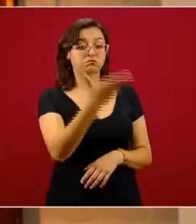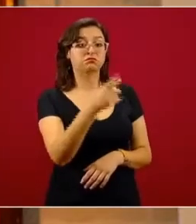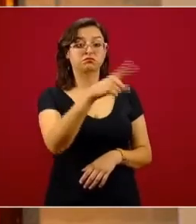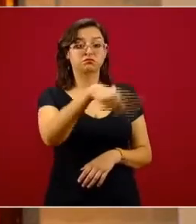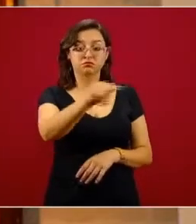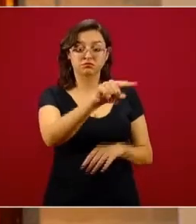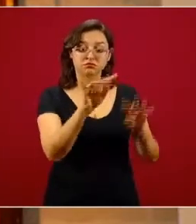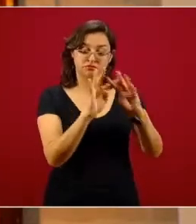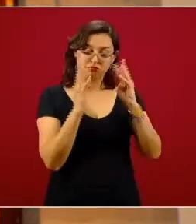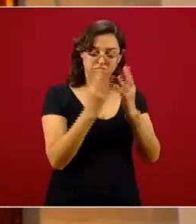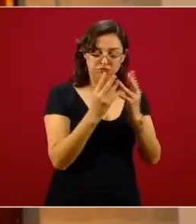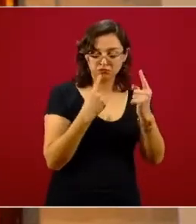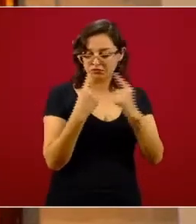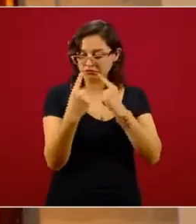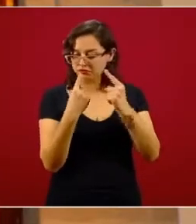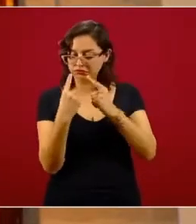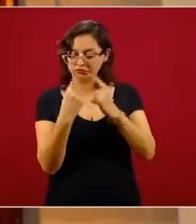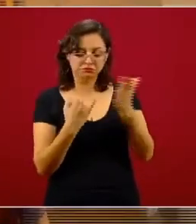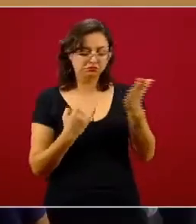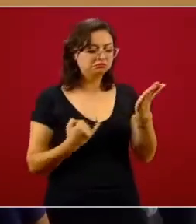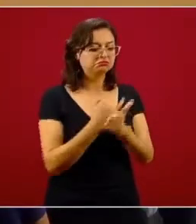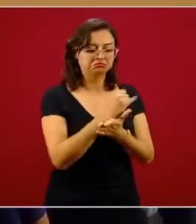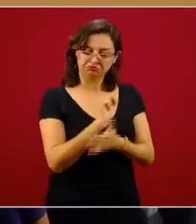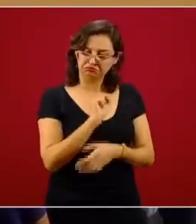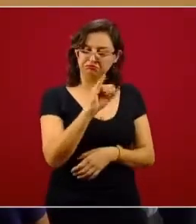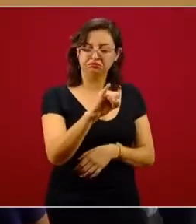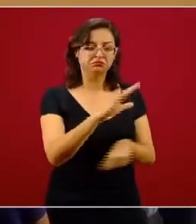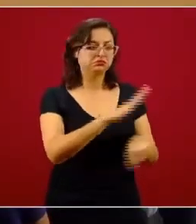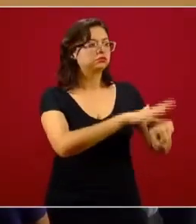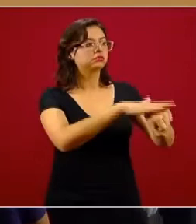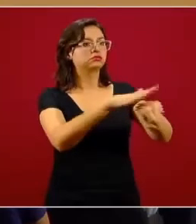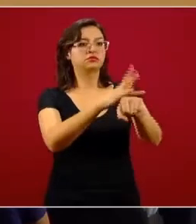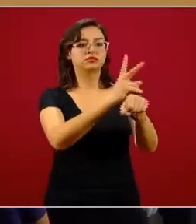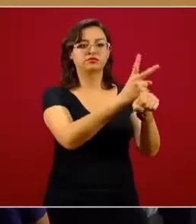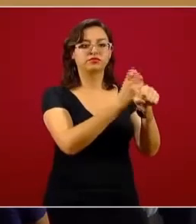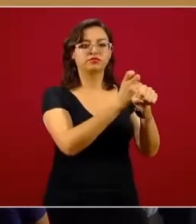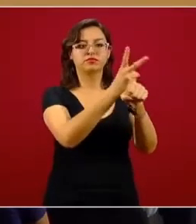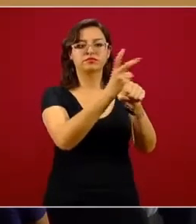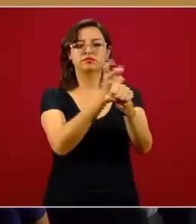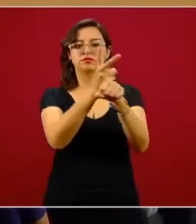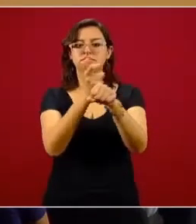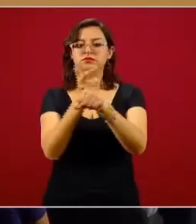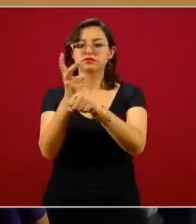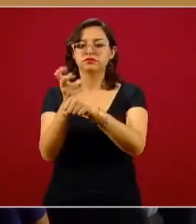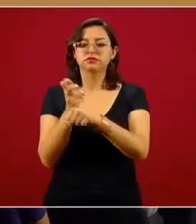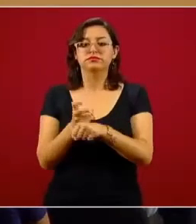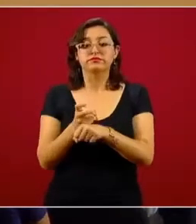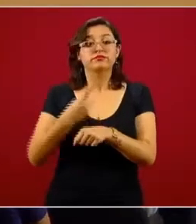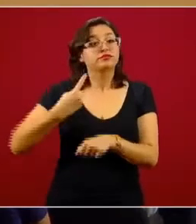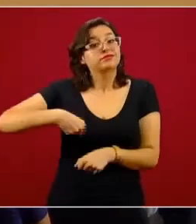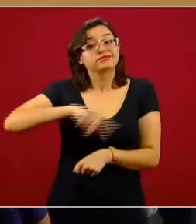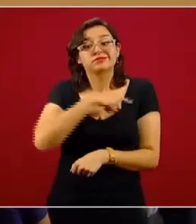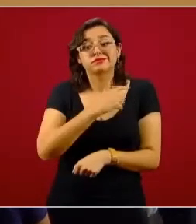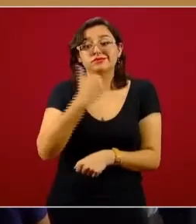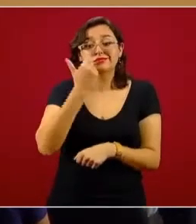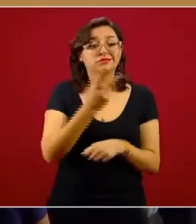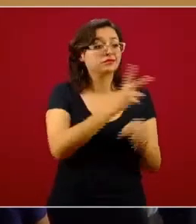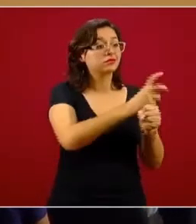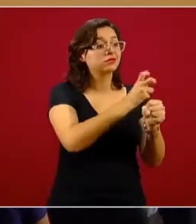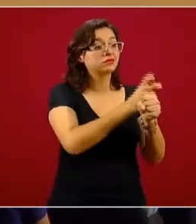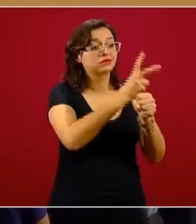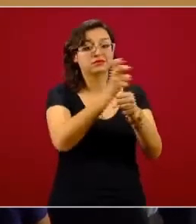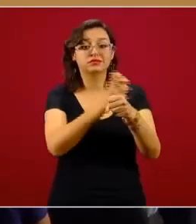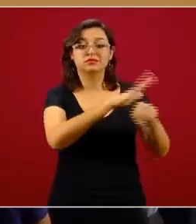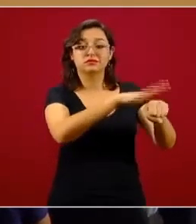reunirse, dictaminarla, emitir una convocatoria, sobre todo la convocatoria porque queremos que quienes los elijan sean, en el